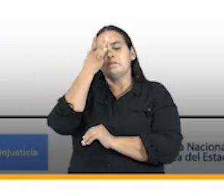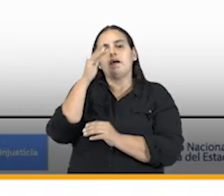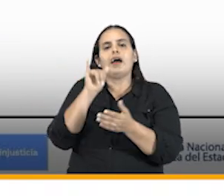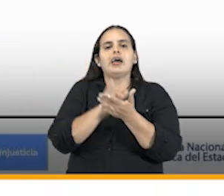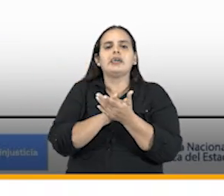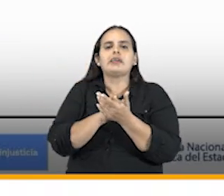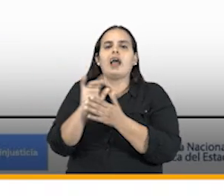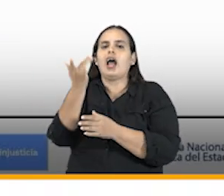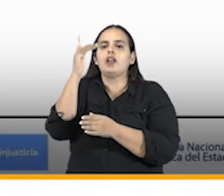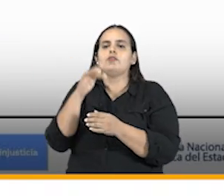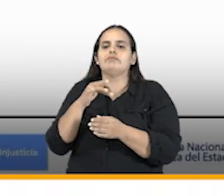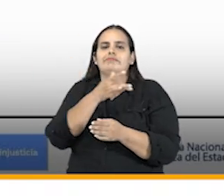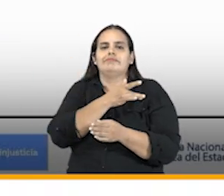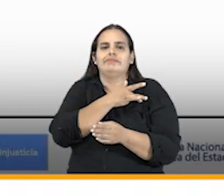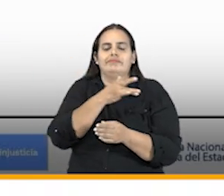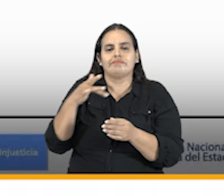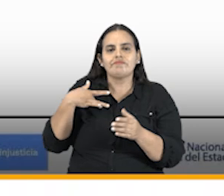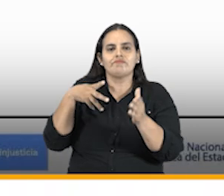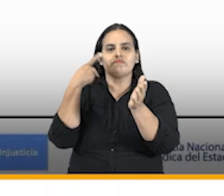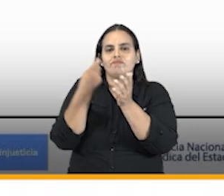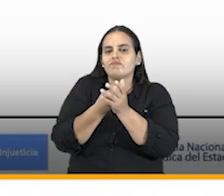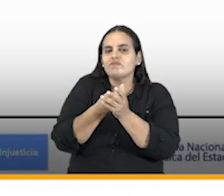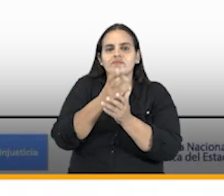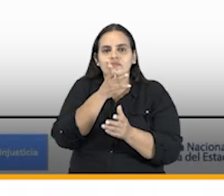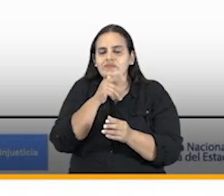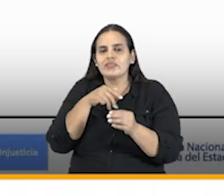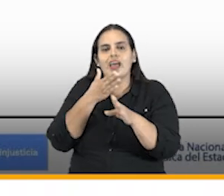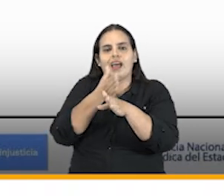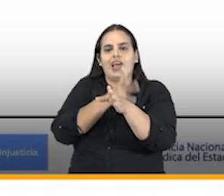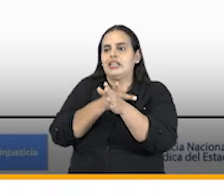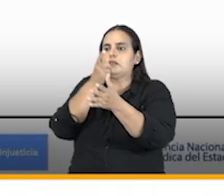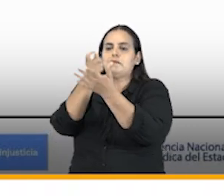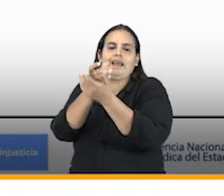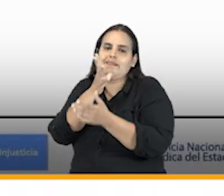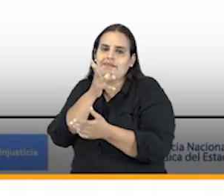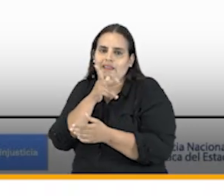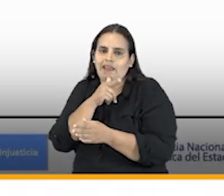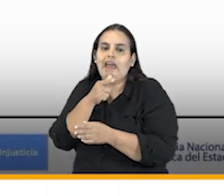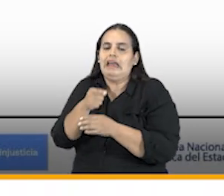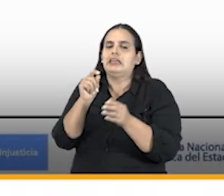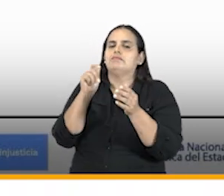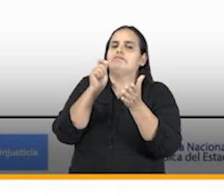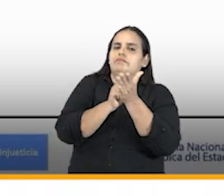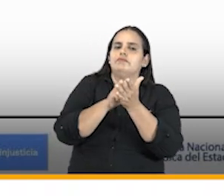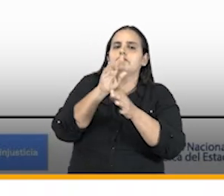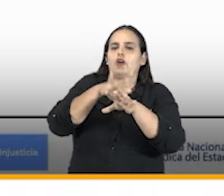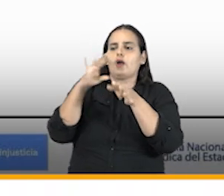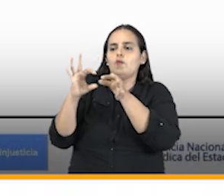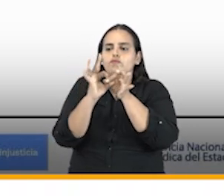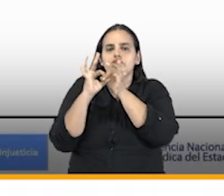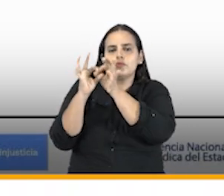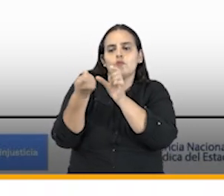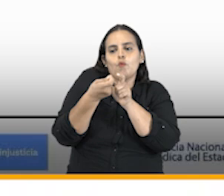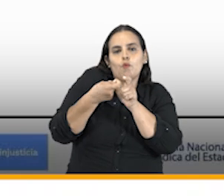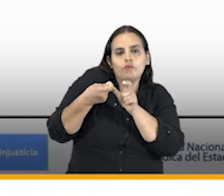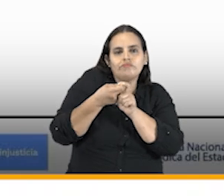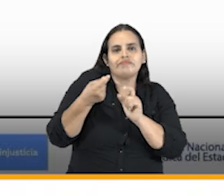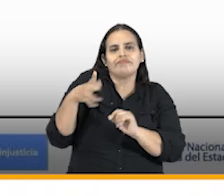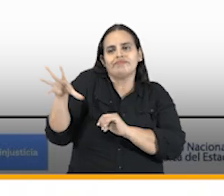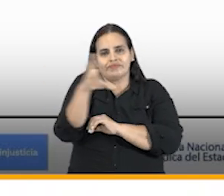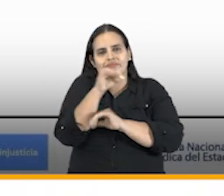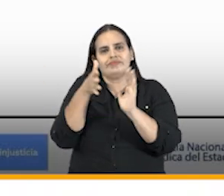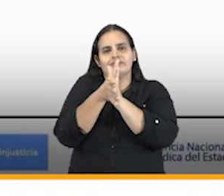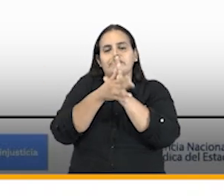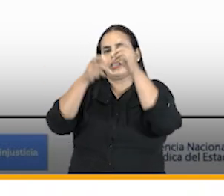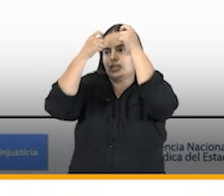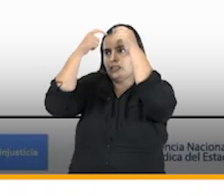la inclusión de factores salariales sobre los cuales no se realizó el respectivo aporte o cotización aquí lo que tenemos es una sentencia de unificación que le da la razón al Estado y